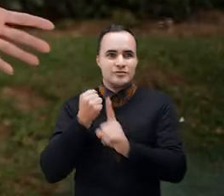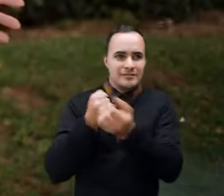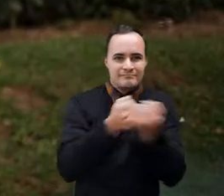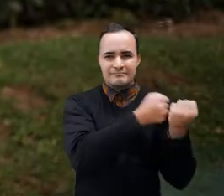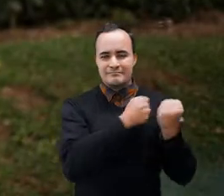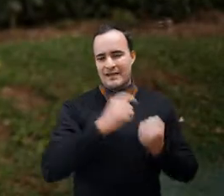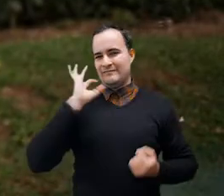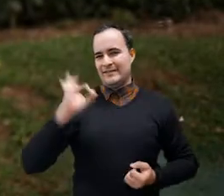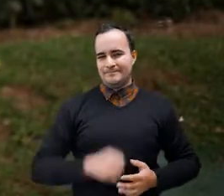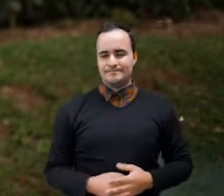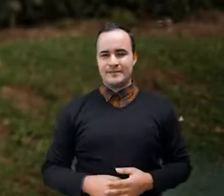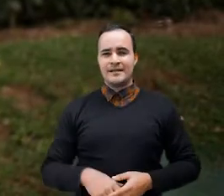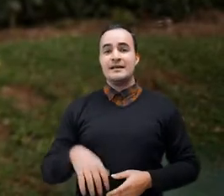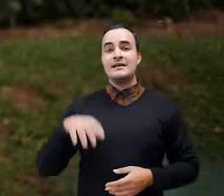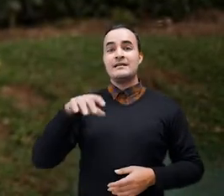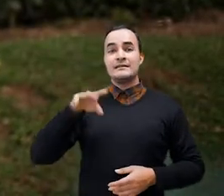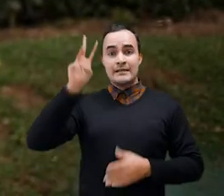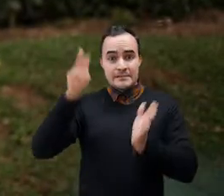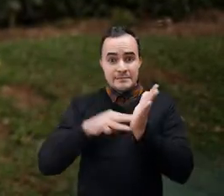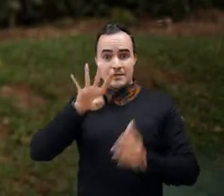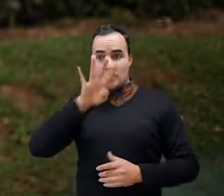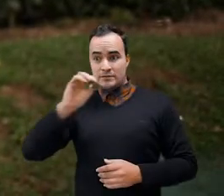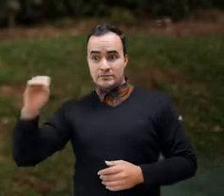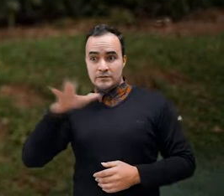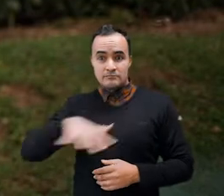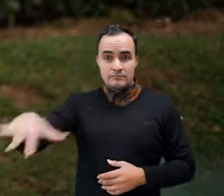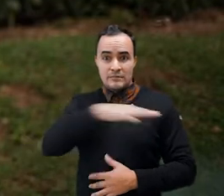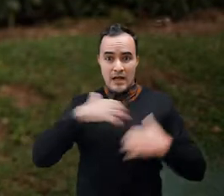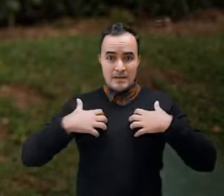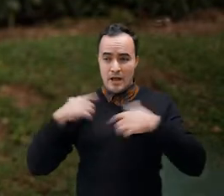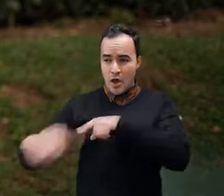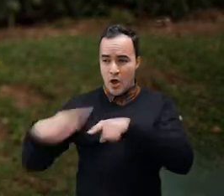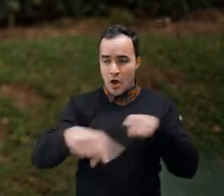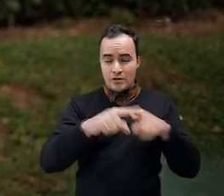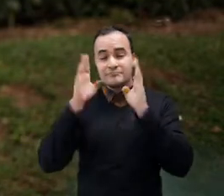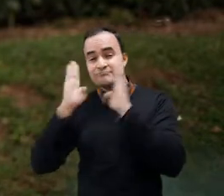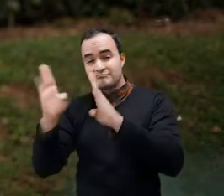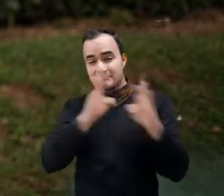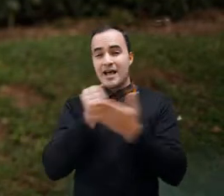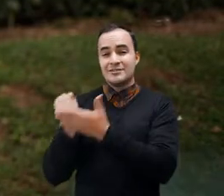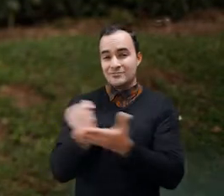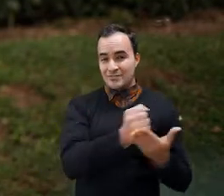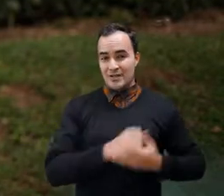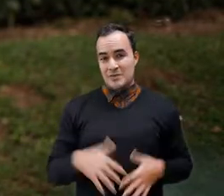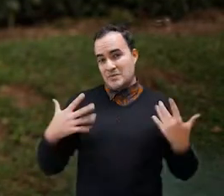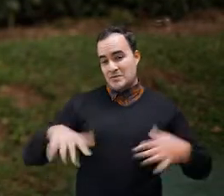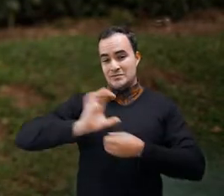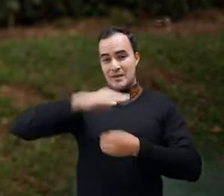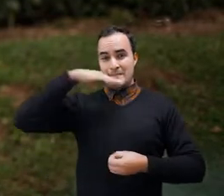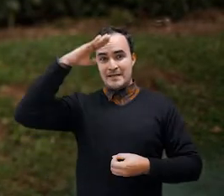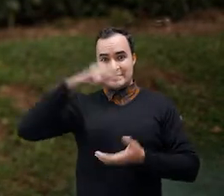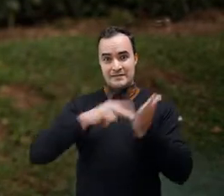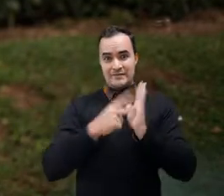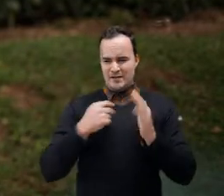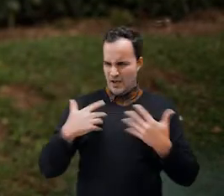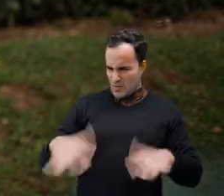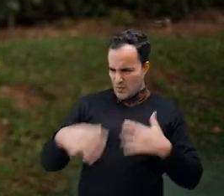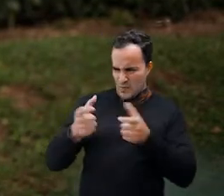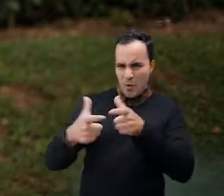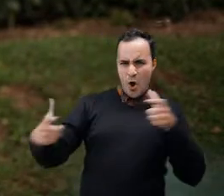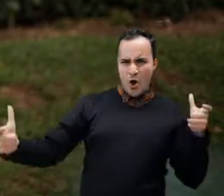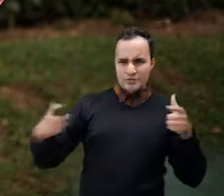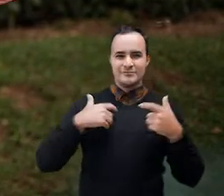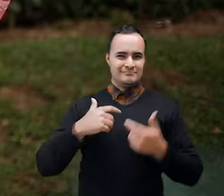Cerca de 3.400 animales han sido atendidos en lo que va corrido del año, convirtiendo a Medellín en ejemplo de protección y